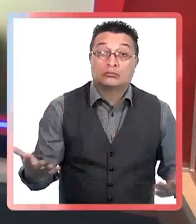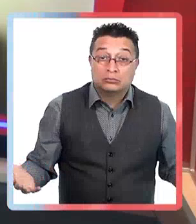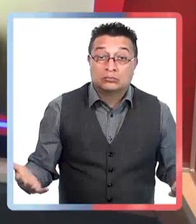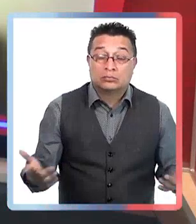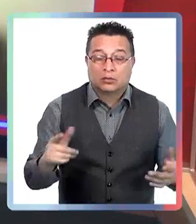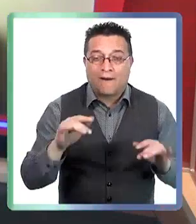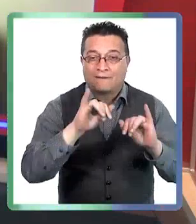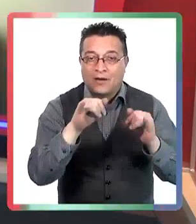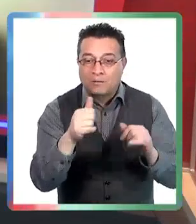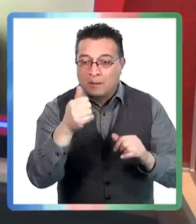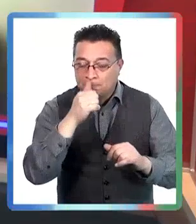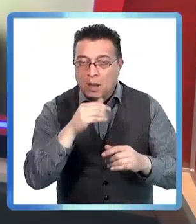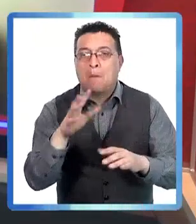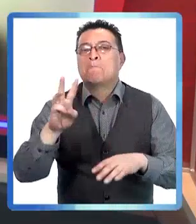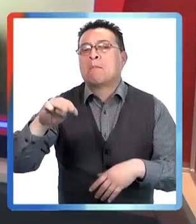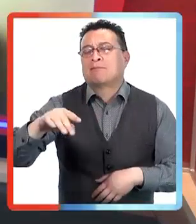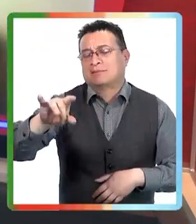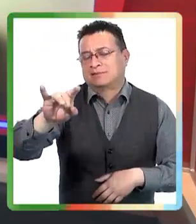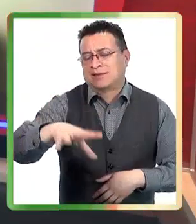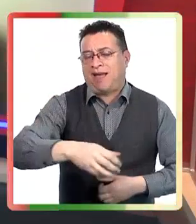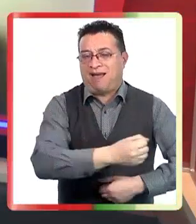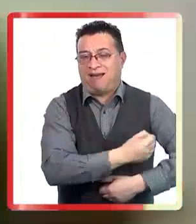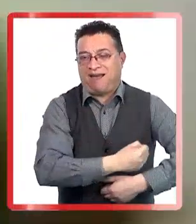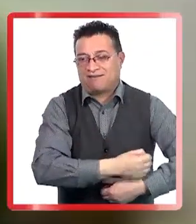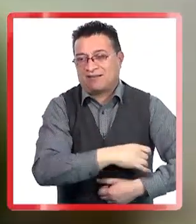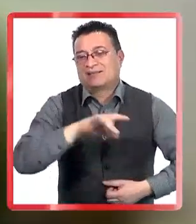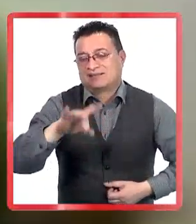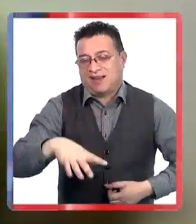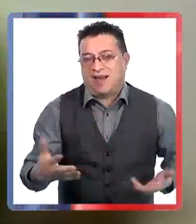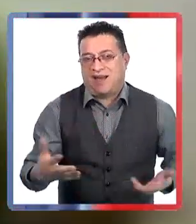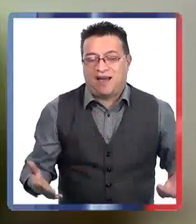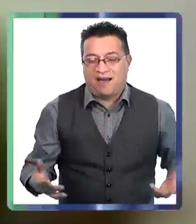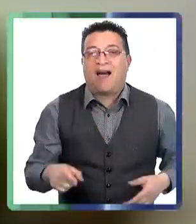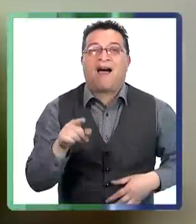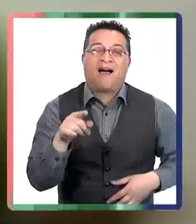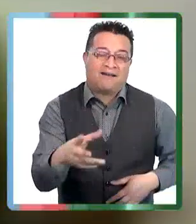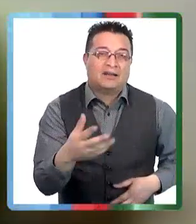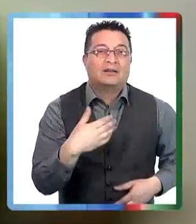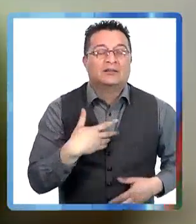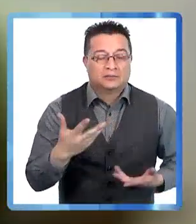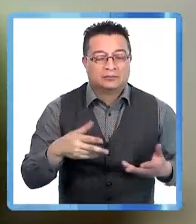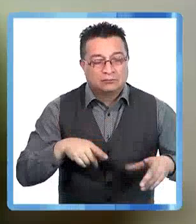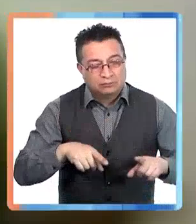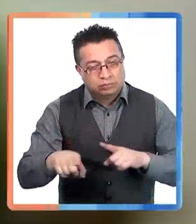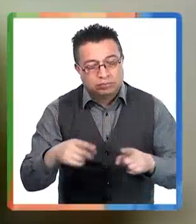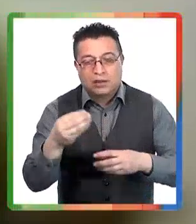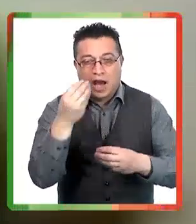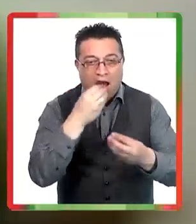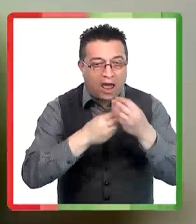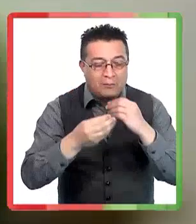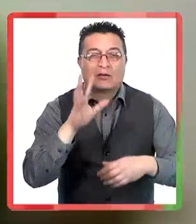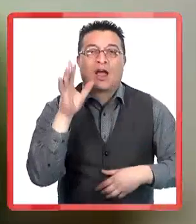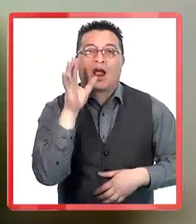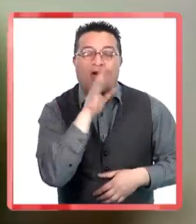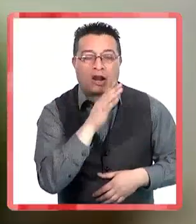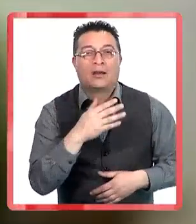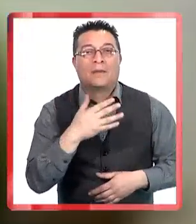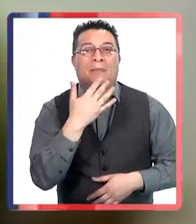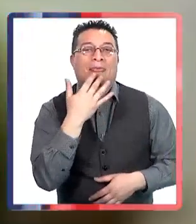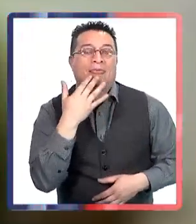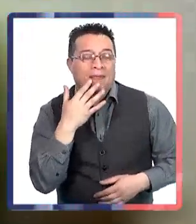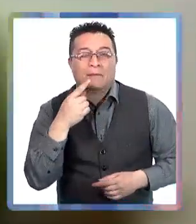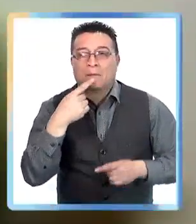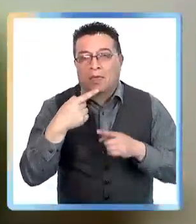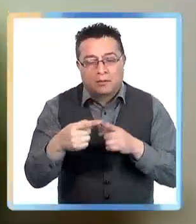rico. Pero hay fórmulas, ¿no? Las mamás se las saben todas, ¿no? Se las saben todas. Y exponer a los niños variedad de alimentos de colores, de sabores, de